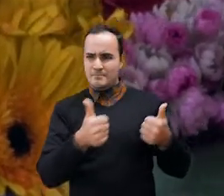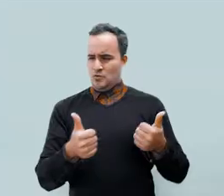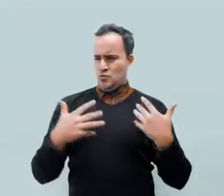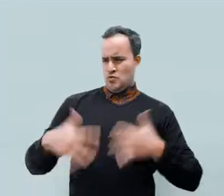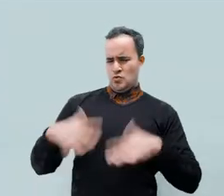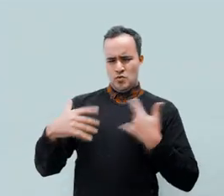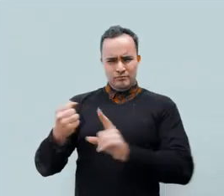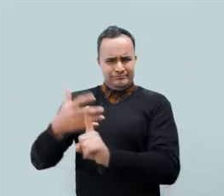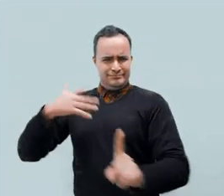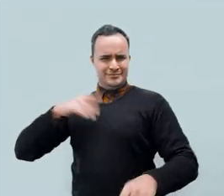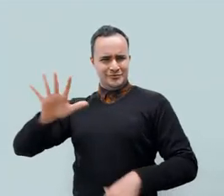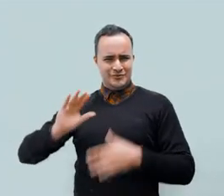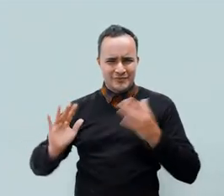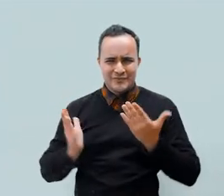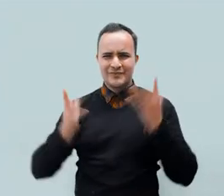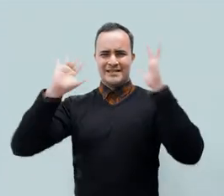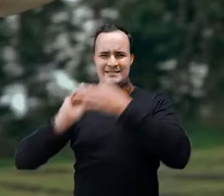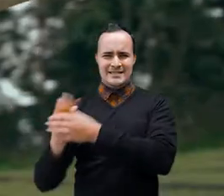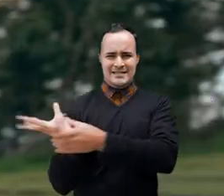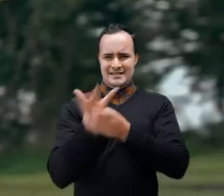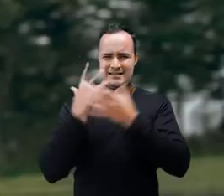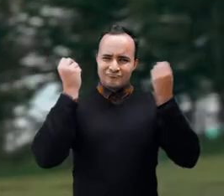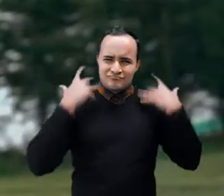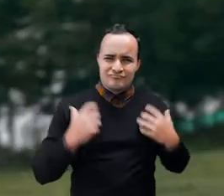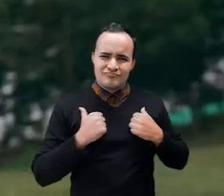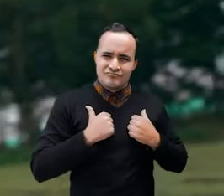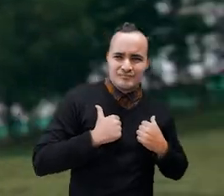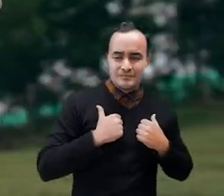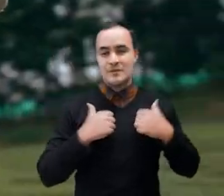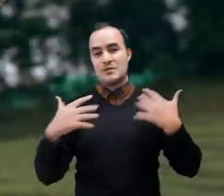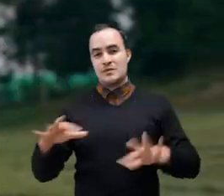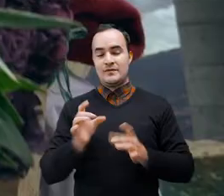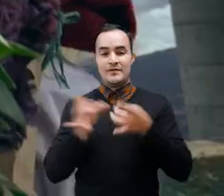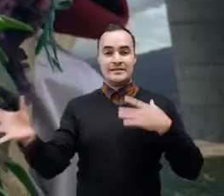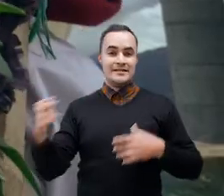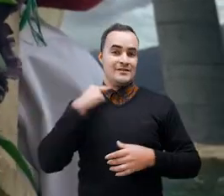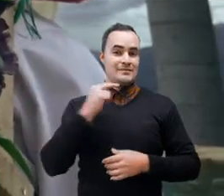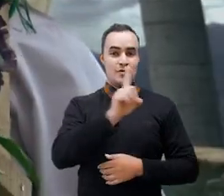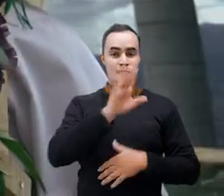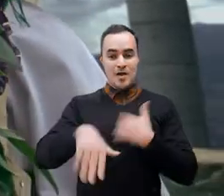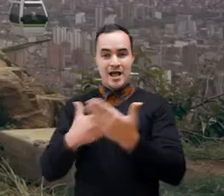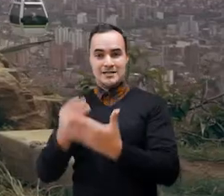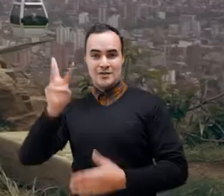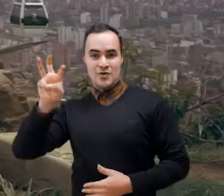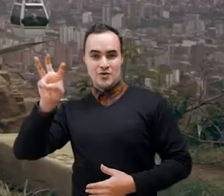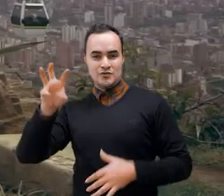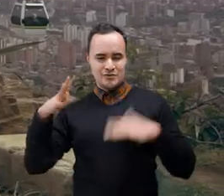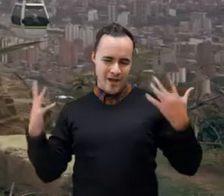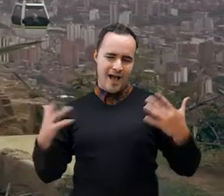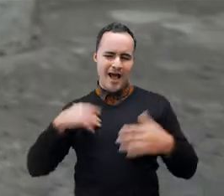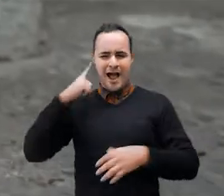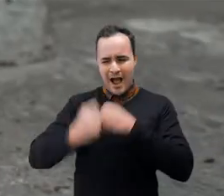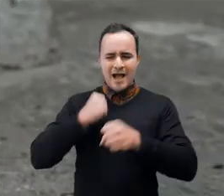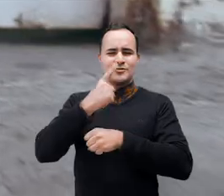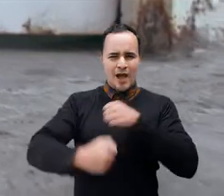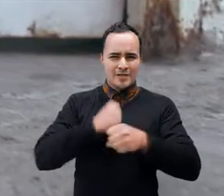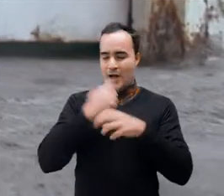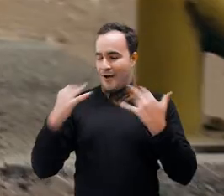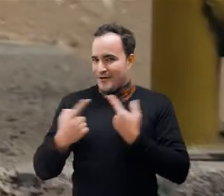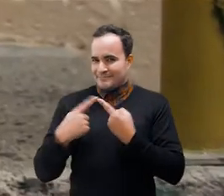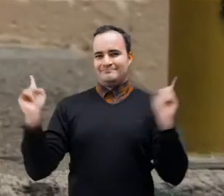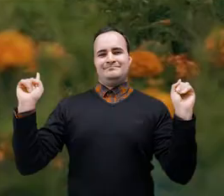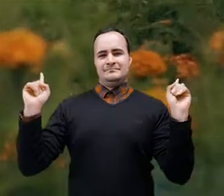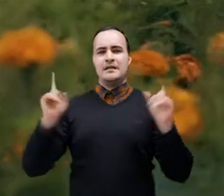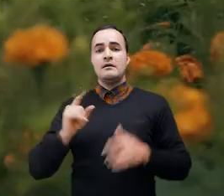tradición paisa y la cultura silletera. Entre el primero y el ocho de noviembre se realizará una nueva versión de la Feria de las Flores que